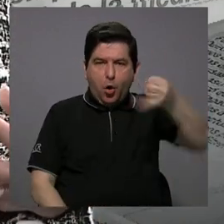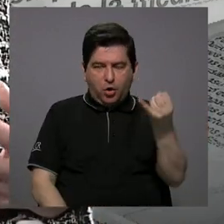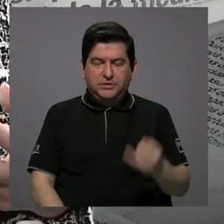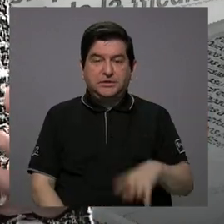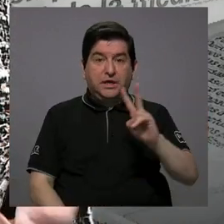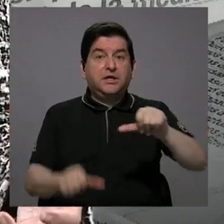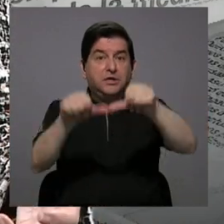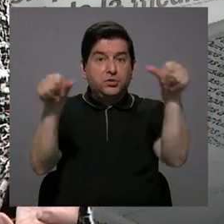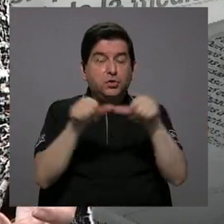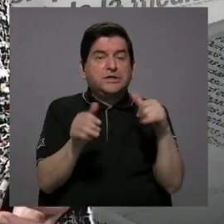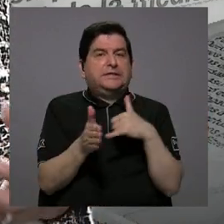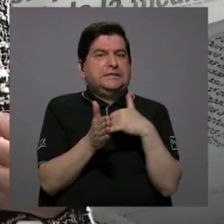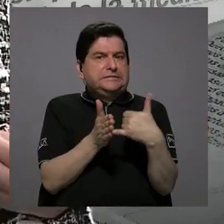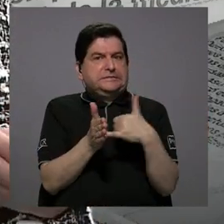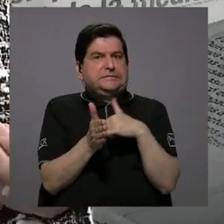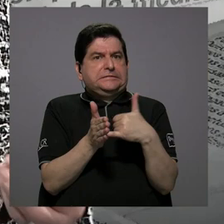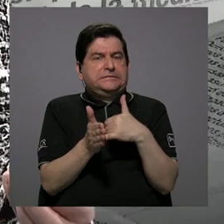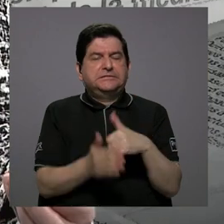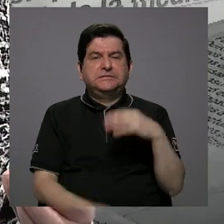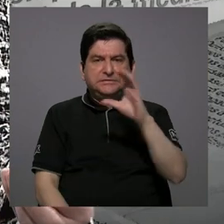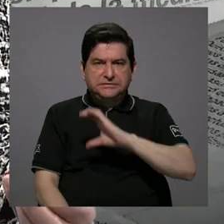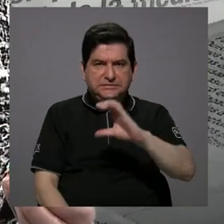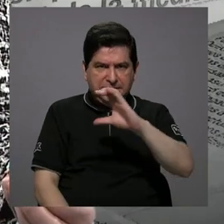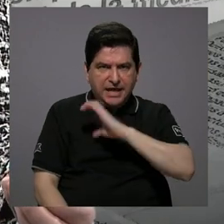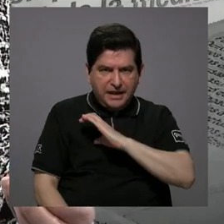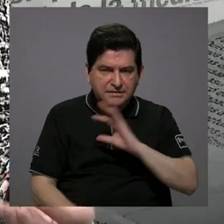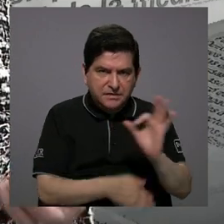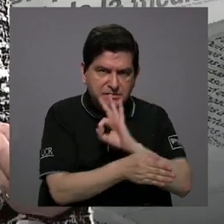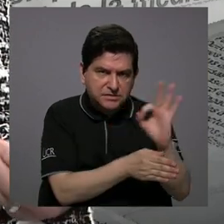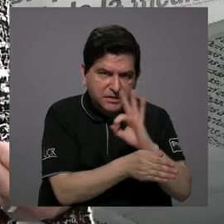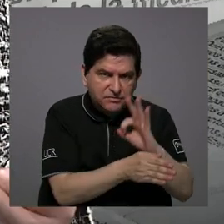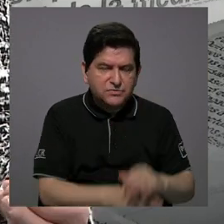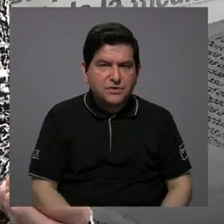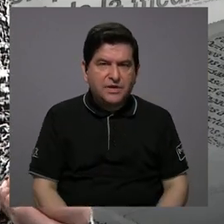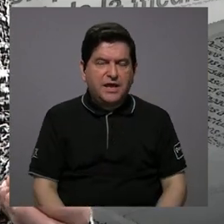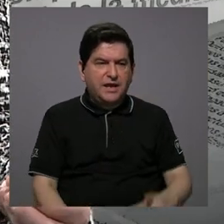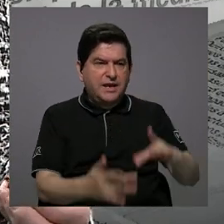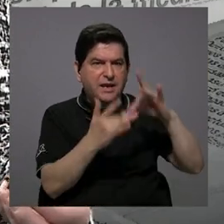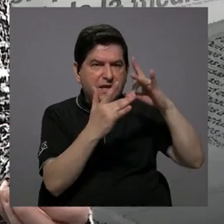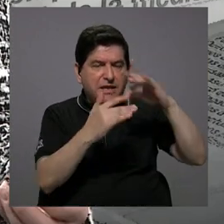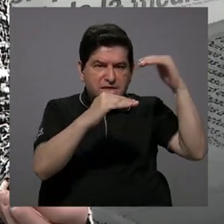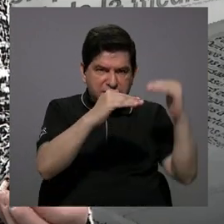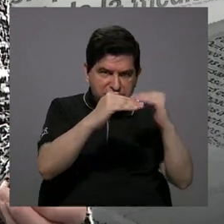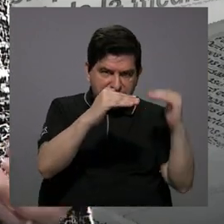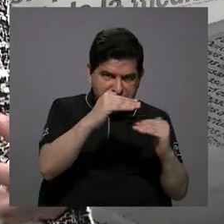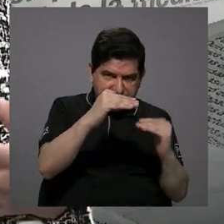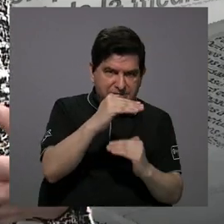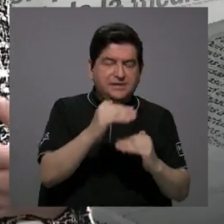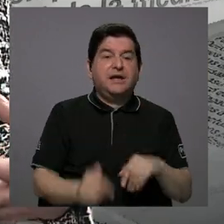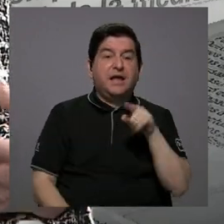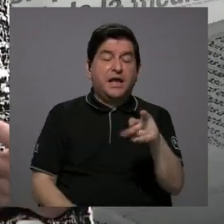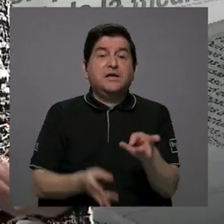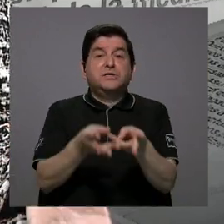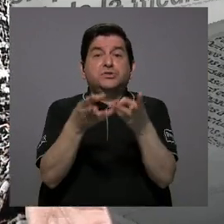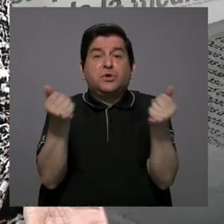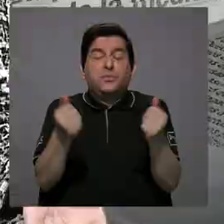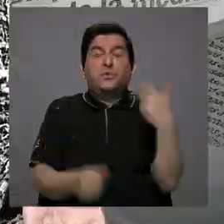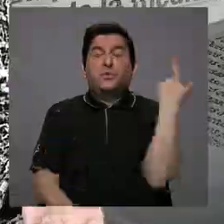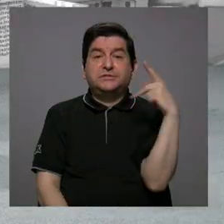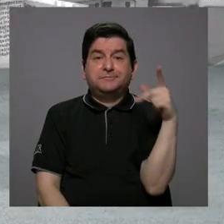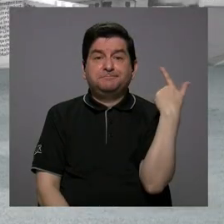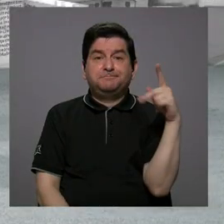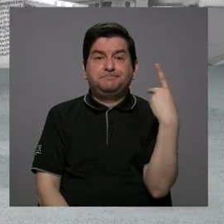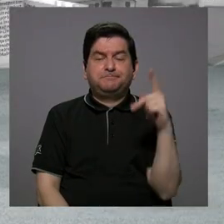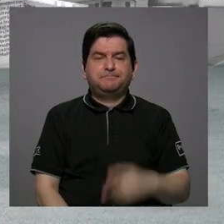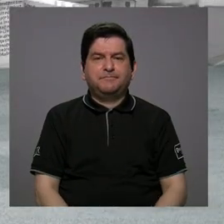sumamente sensibles por la naturaleza de sus funciones, su especialización, y eso nos está generando riesgos.